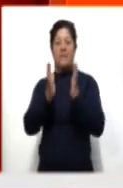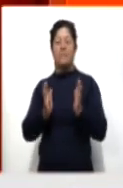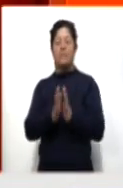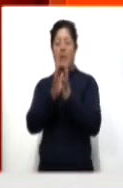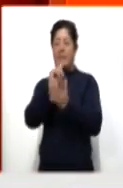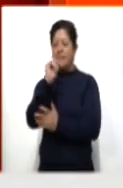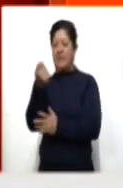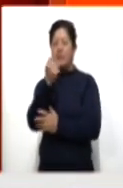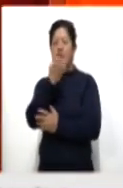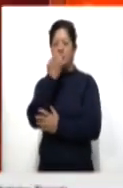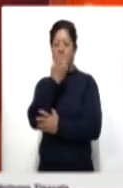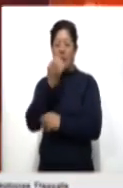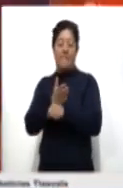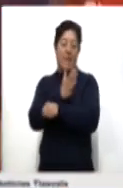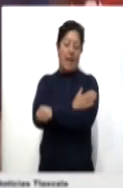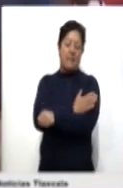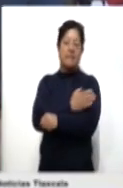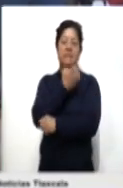regreso a clases.